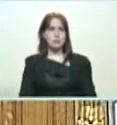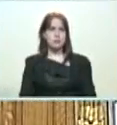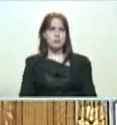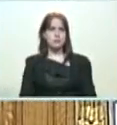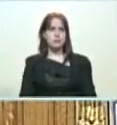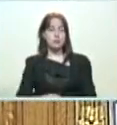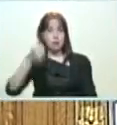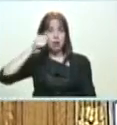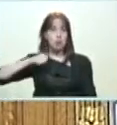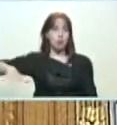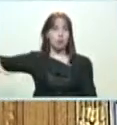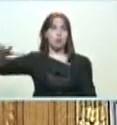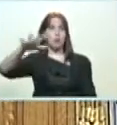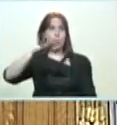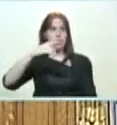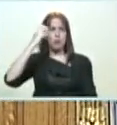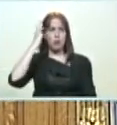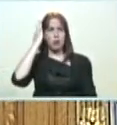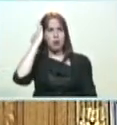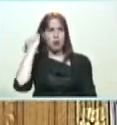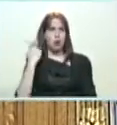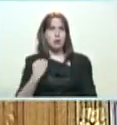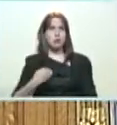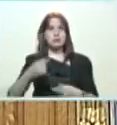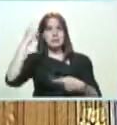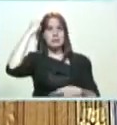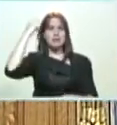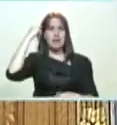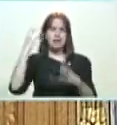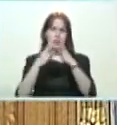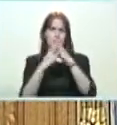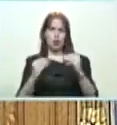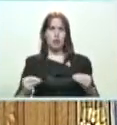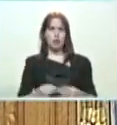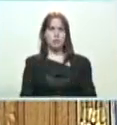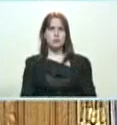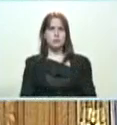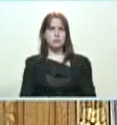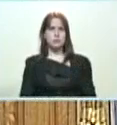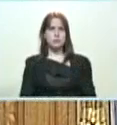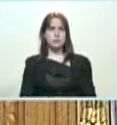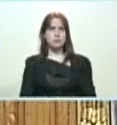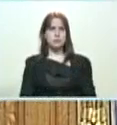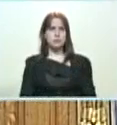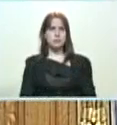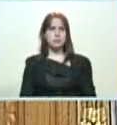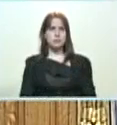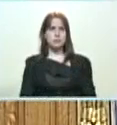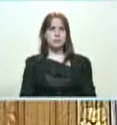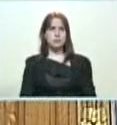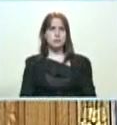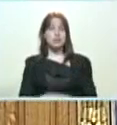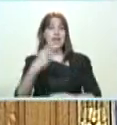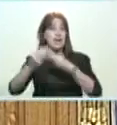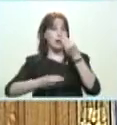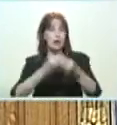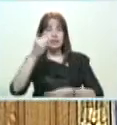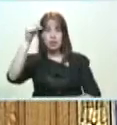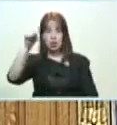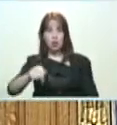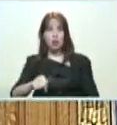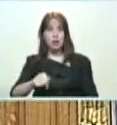El pueblo es el depositario de toda la sabiduría y sabe, valga la expresión, qué hacer hoy.